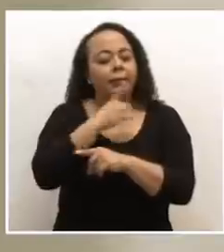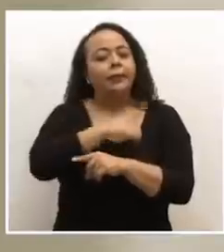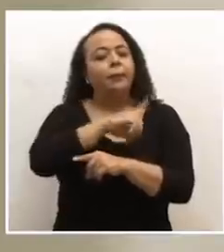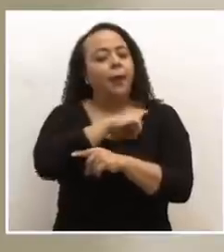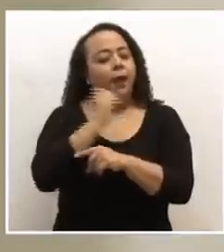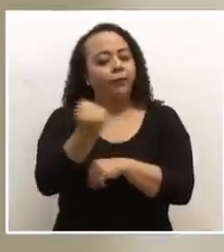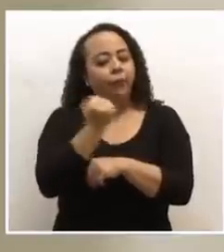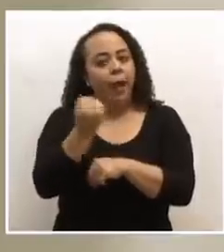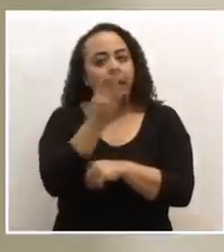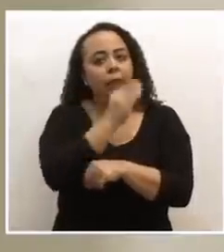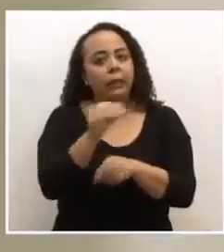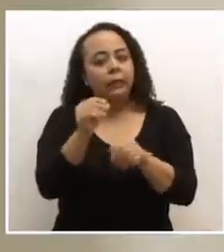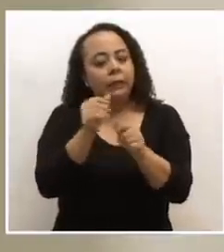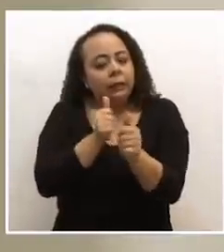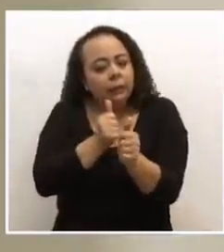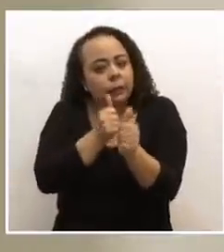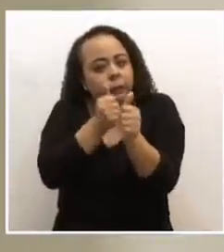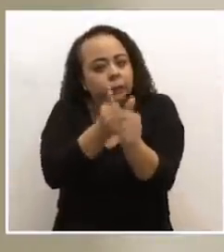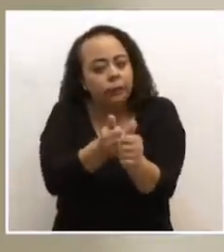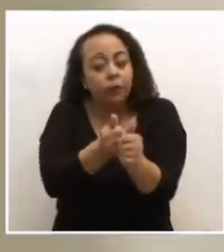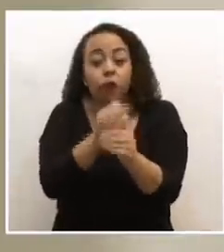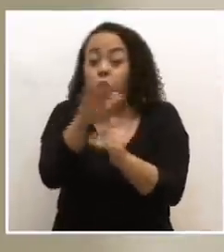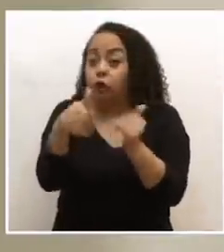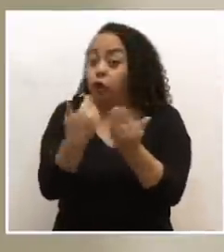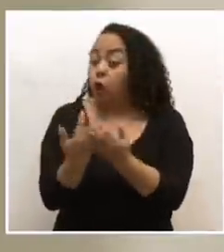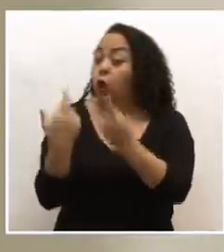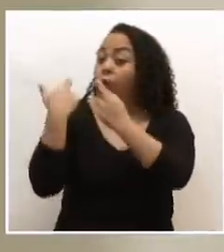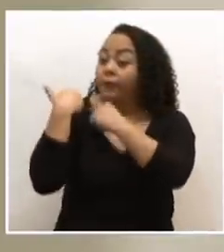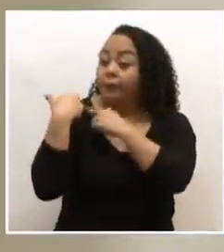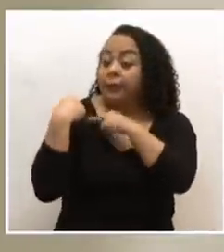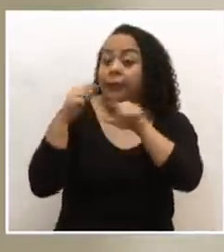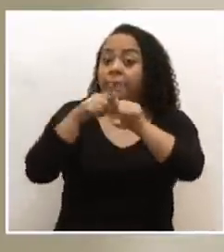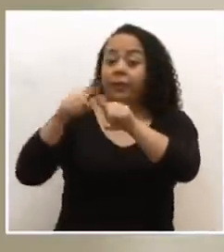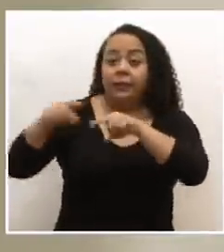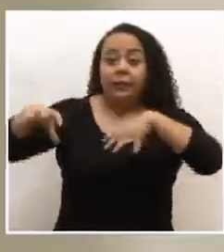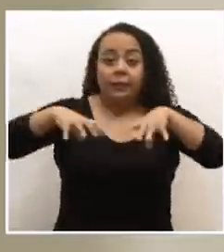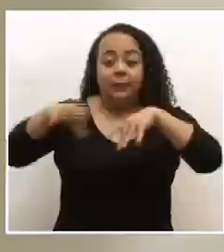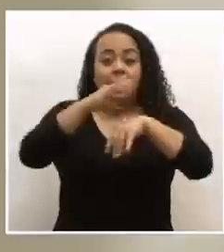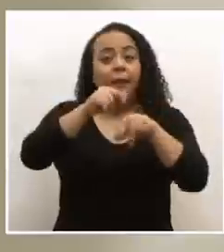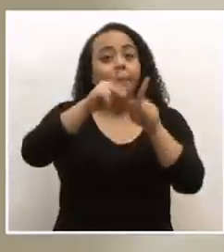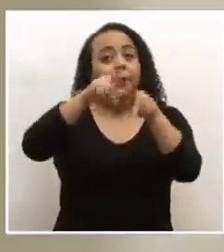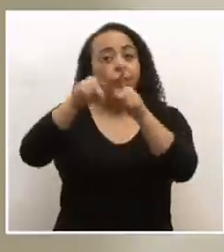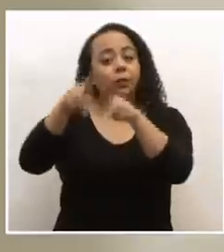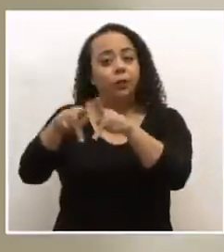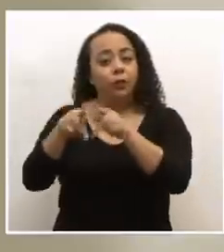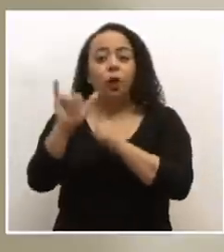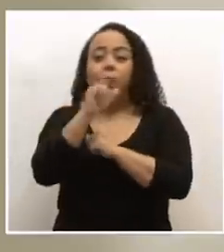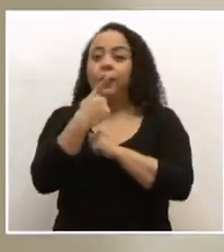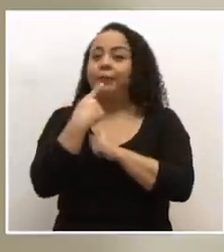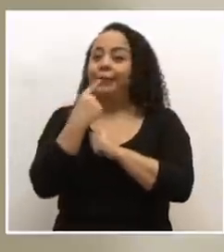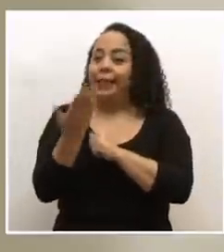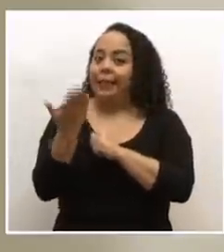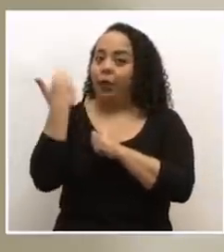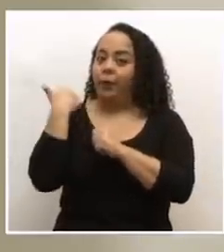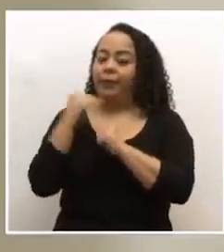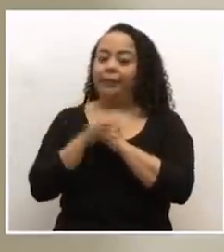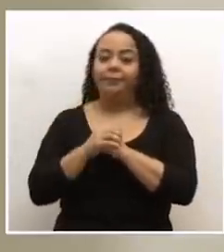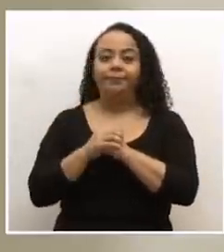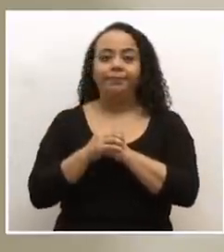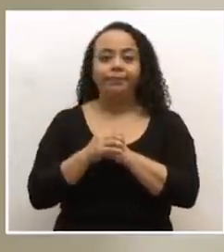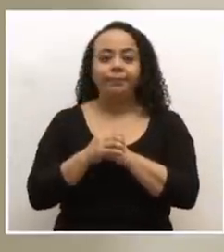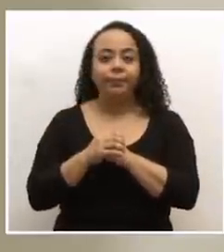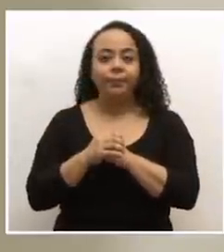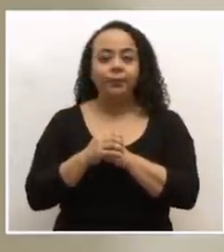fuerte y un seguimiento muy cercano de parte de todos los responsables de las diferentes actividades y de la población, como indicaba anteriormente, al no